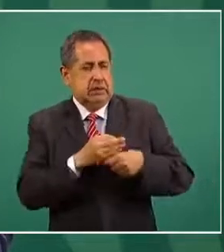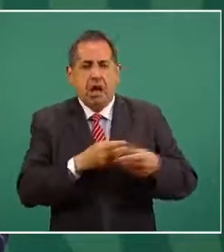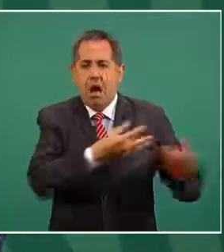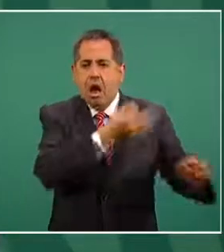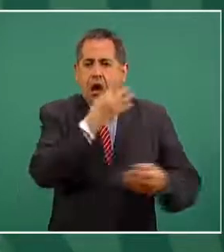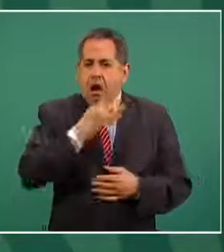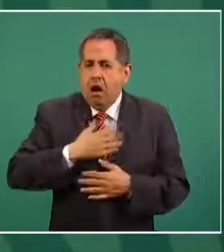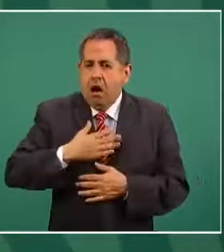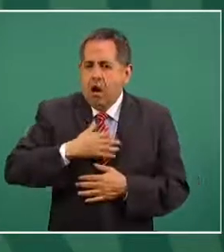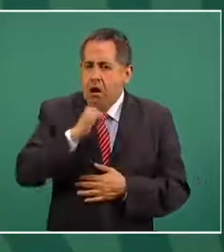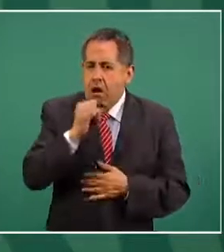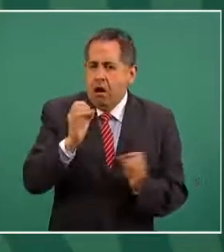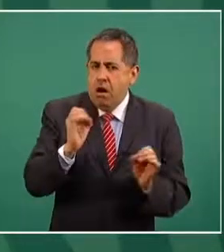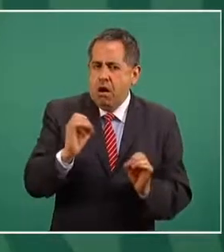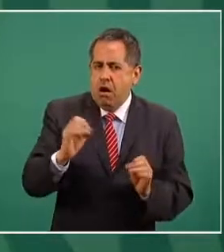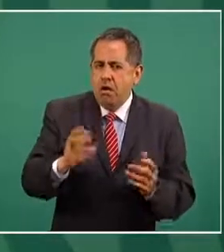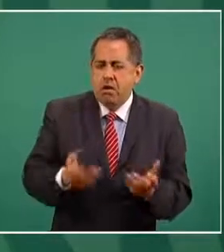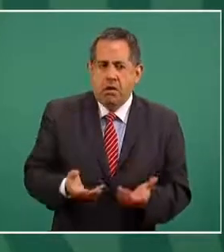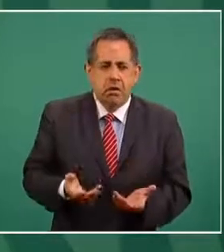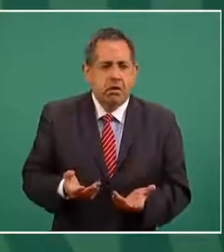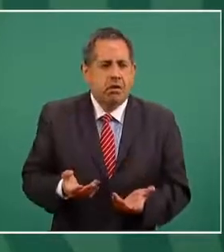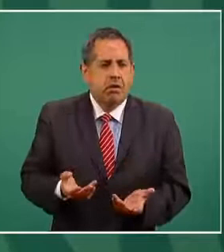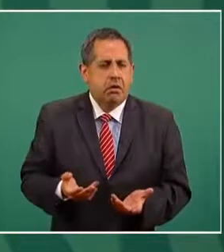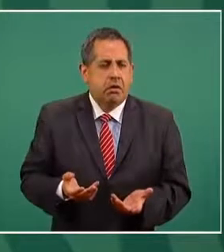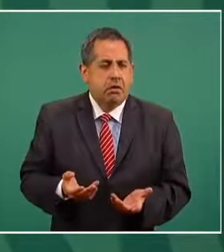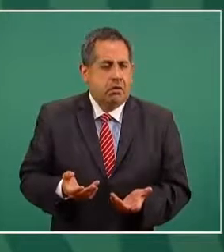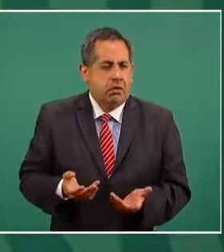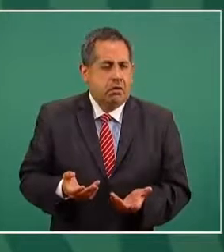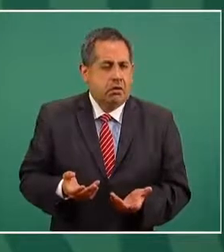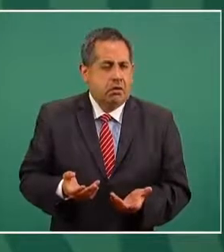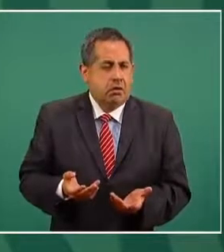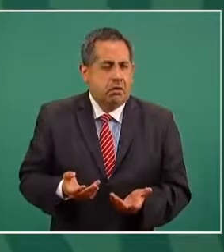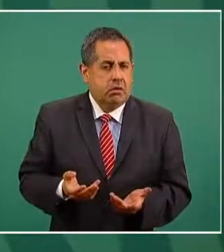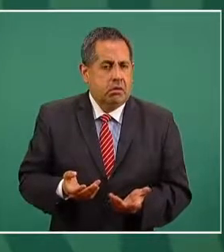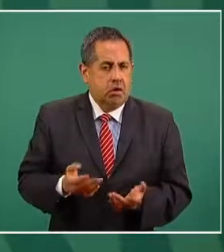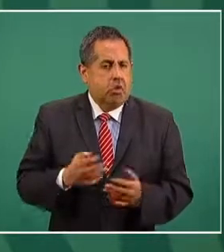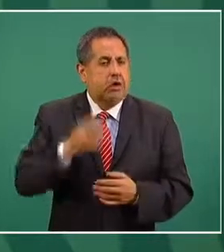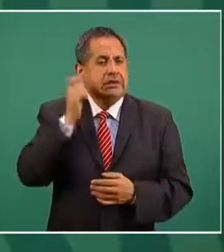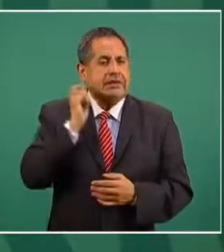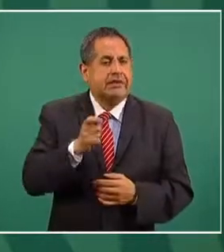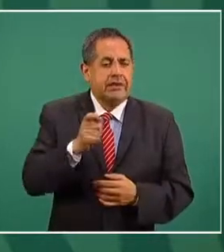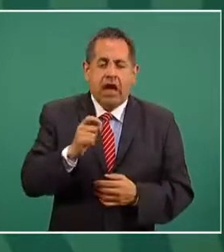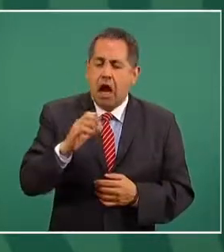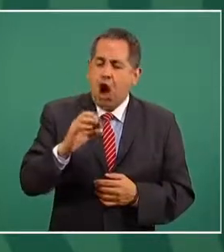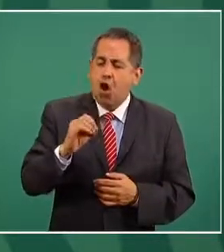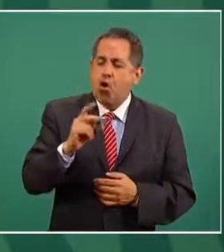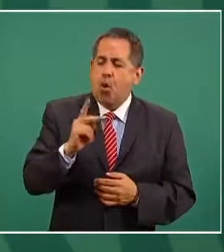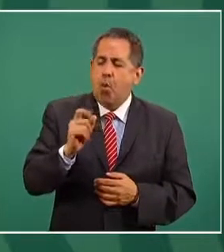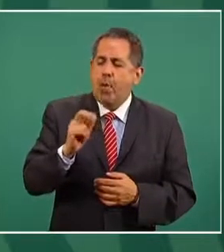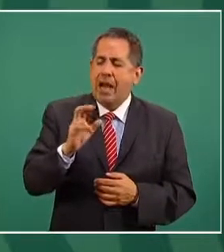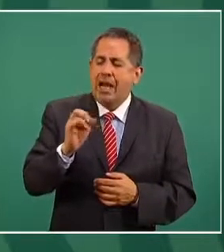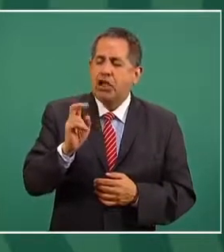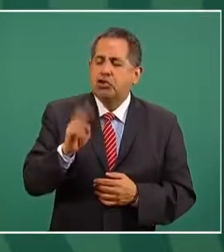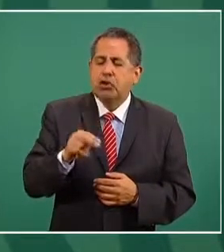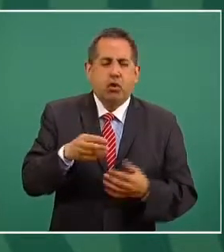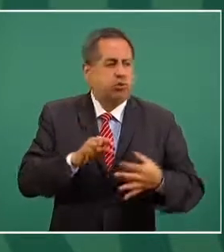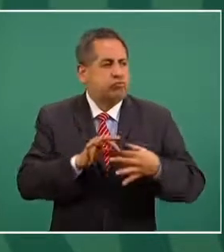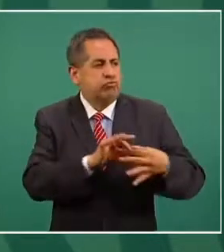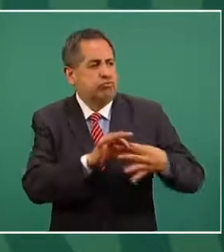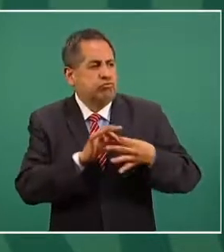porque en cualquier acto de cooperación tiene que haber confianza